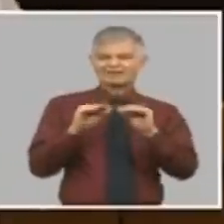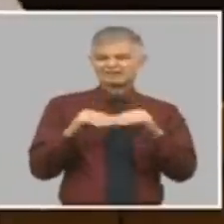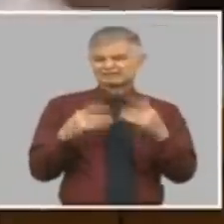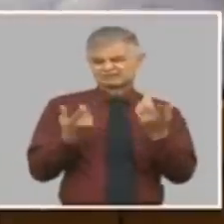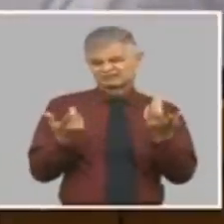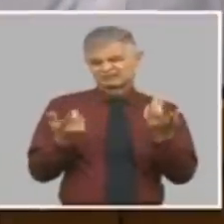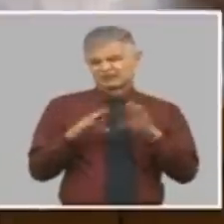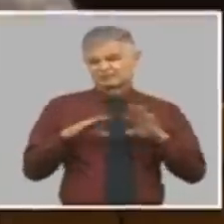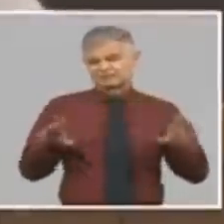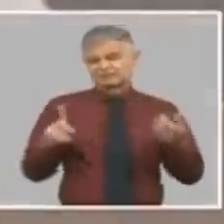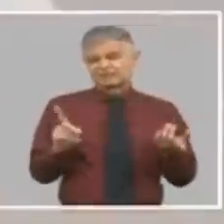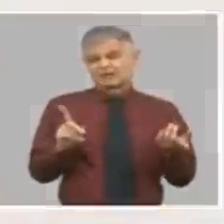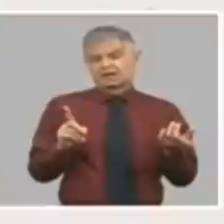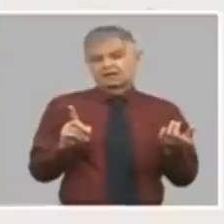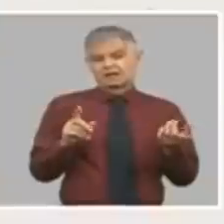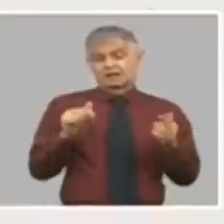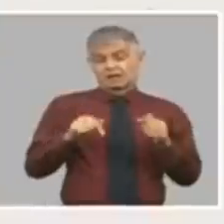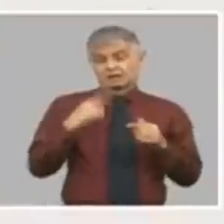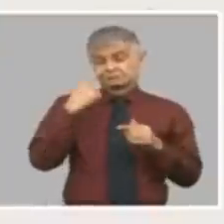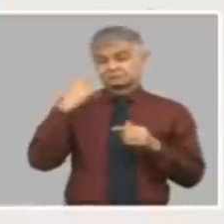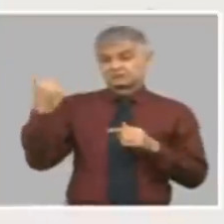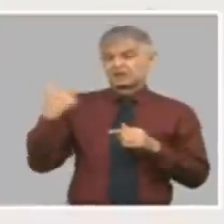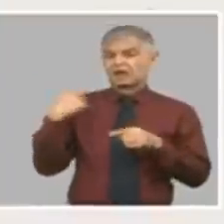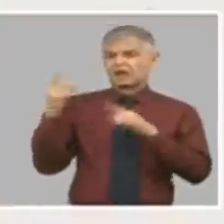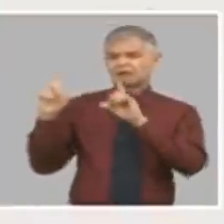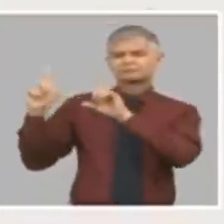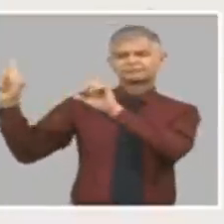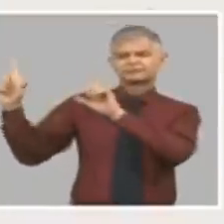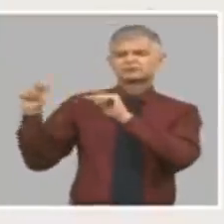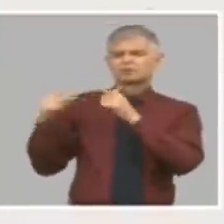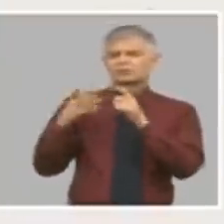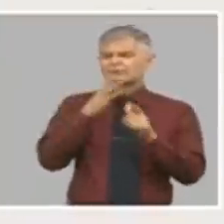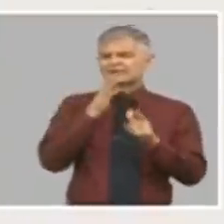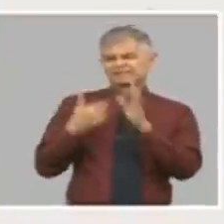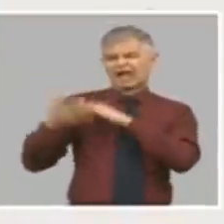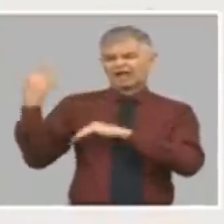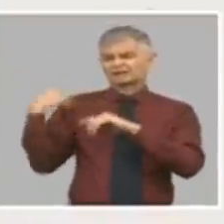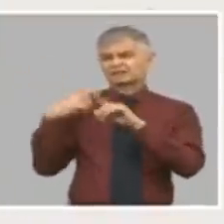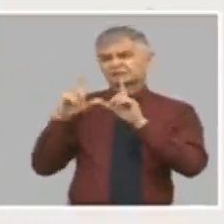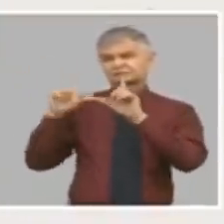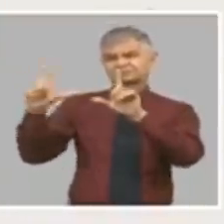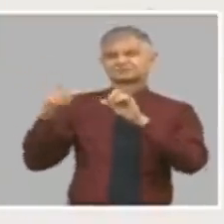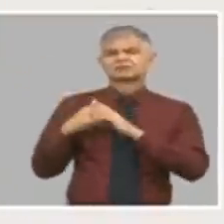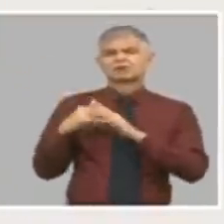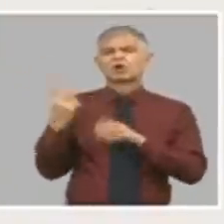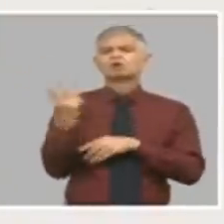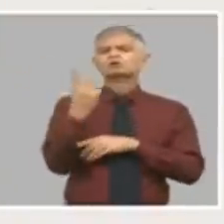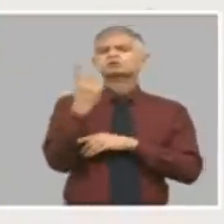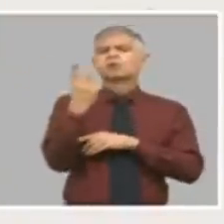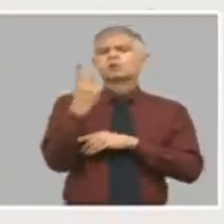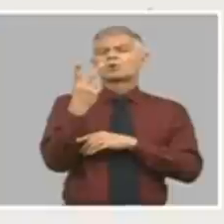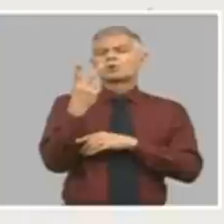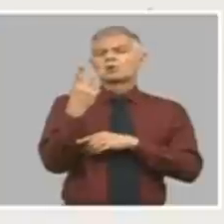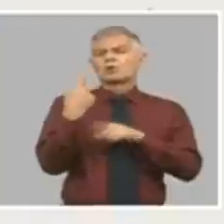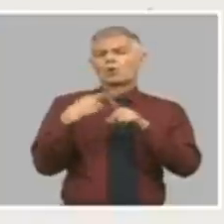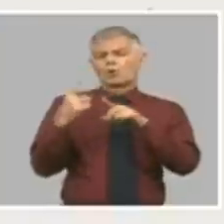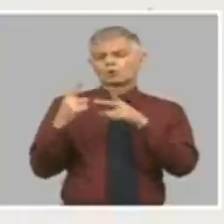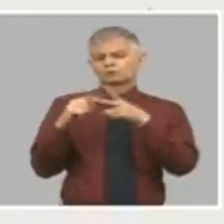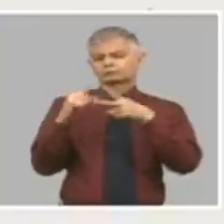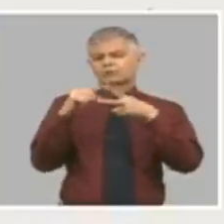explicar algo yo creo que esta gráfica en algún momento aquí la puse y son dos conceptos bien bien